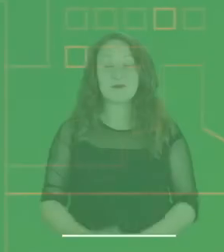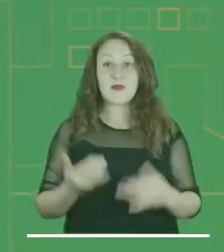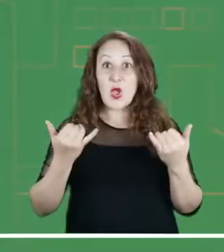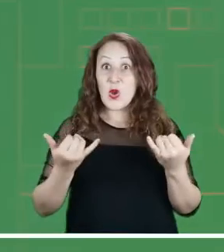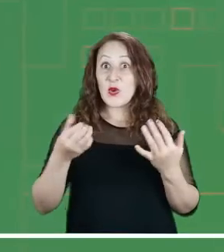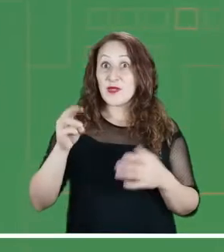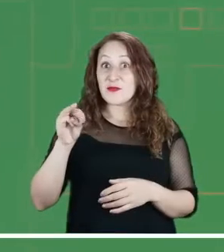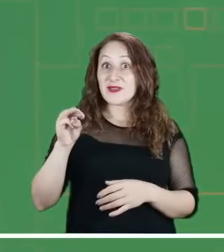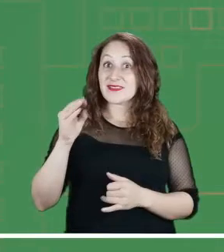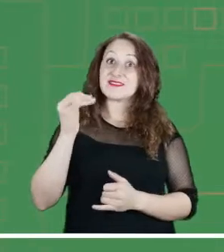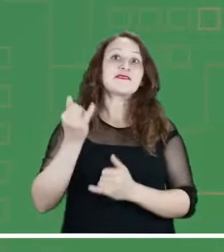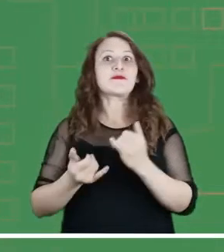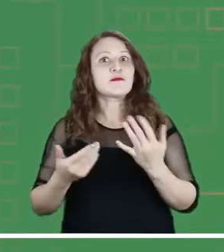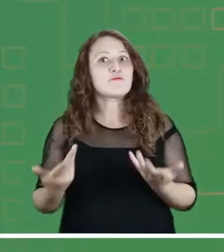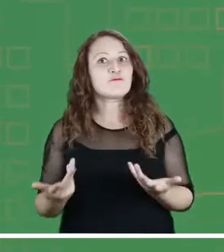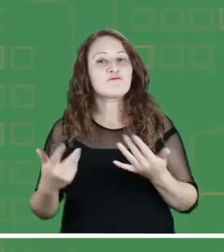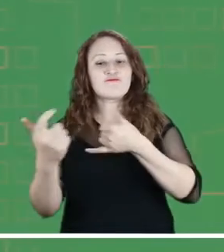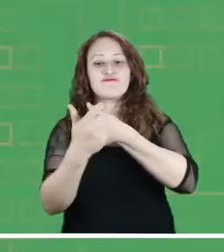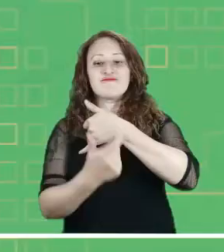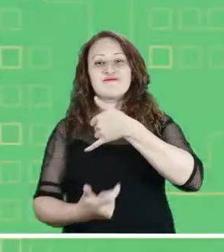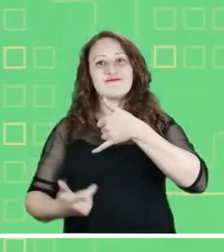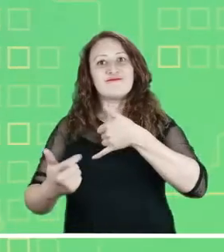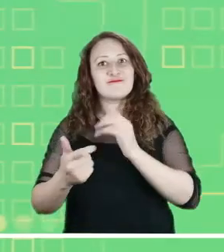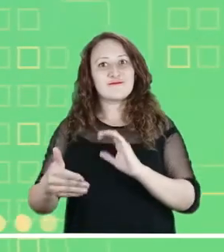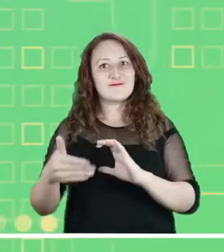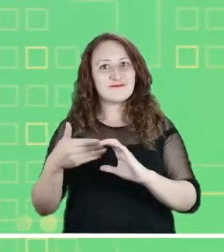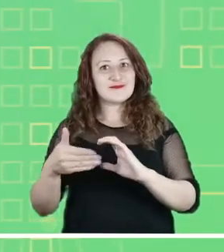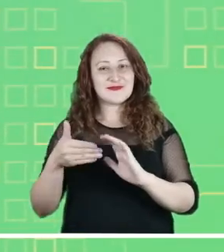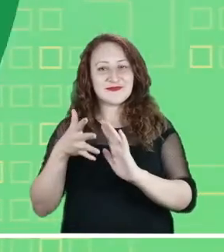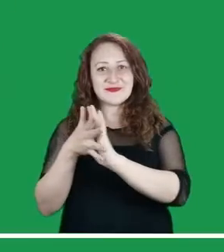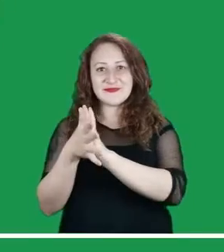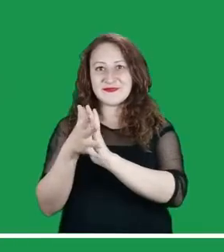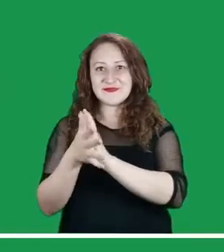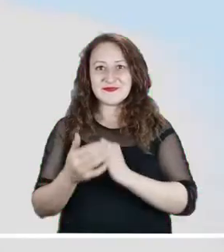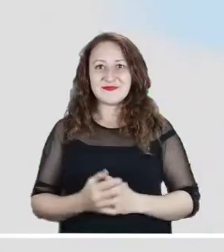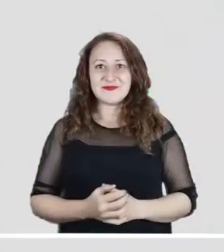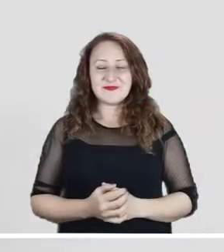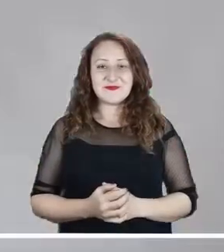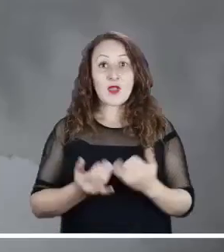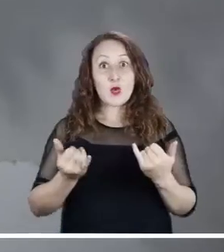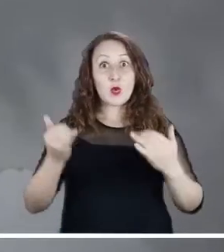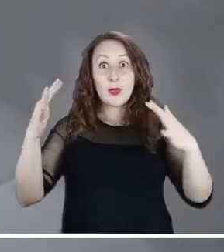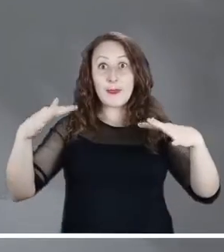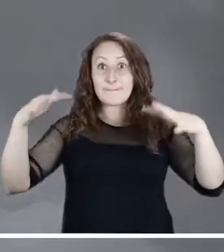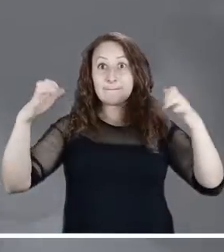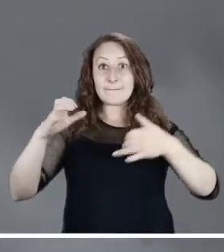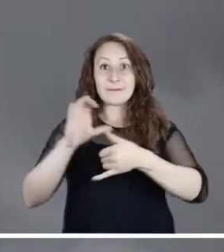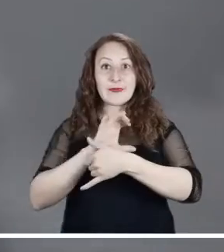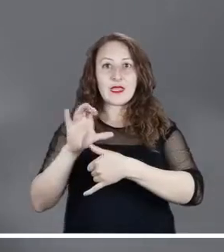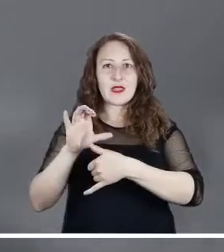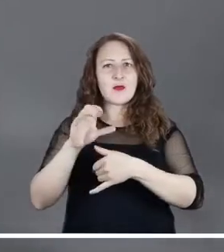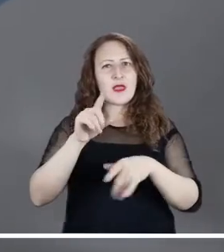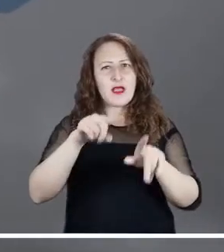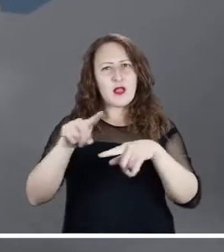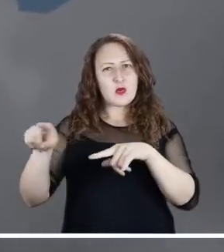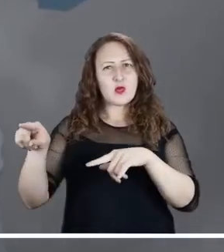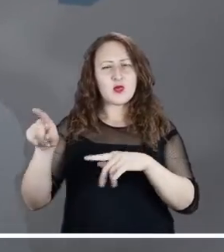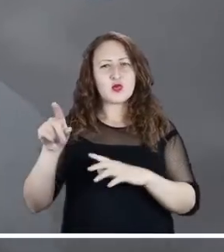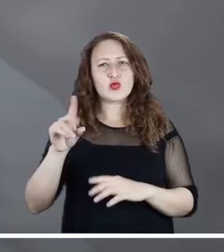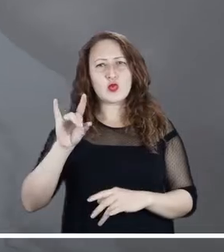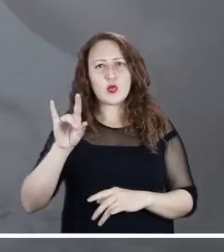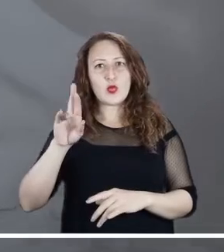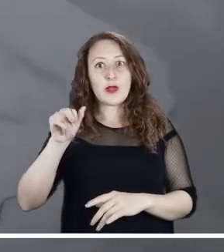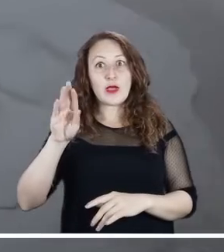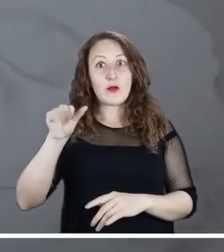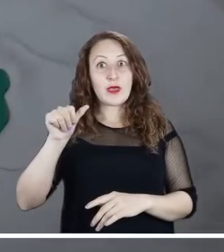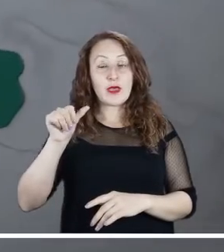Cerramos este martes con nuestro habitual recorrido meteorológico por las diferentes regiones del país. Jornadas secas se advierten en el Caribe, salvo por algunos sectores